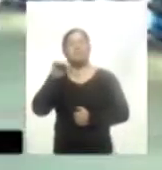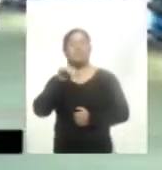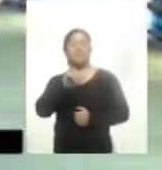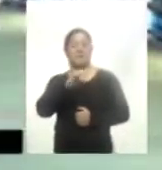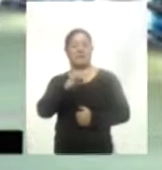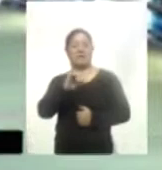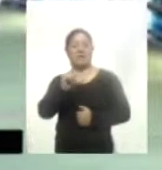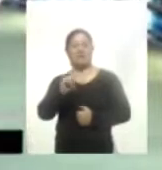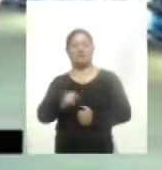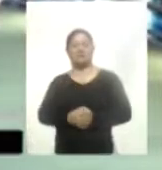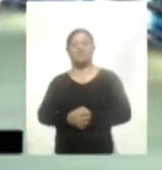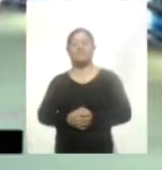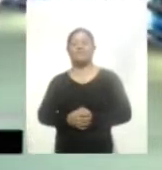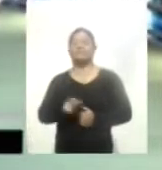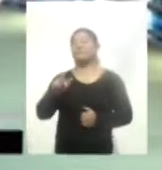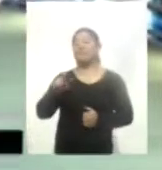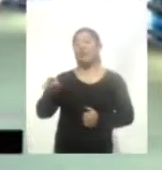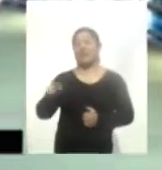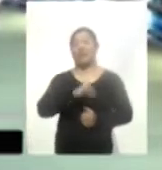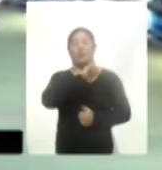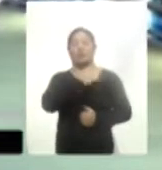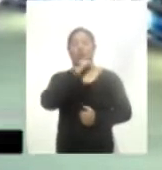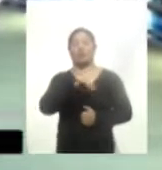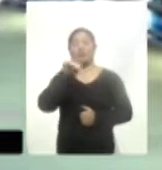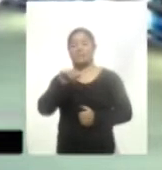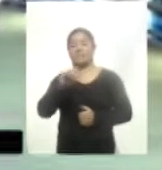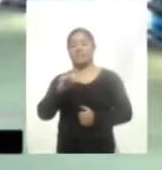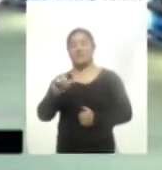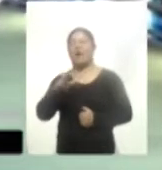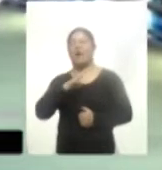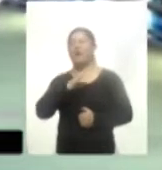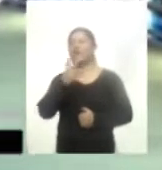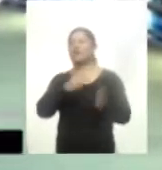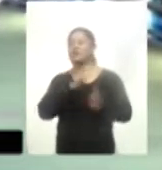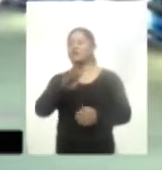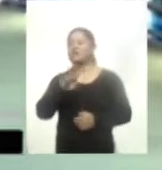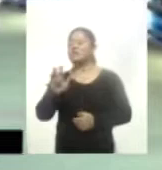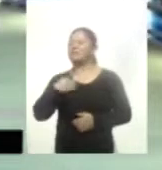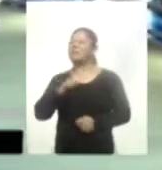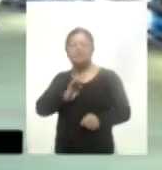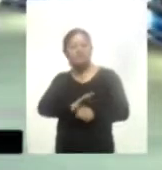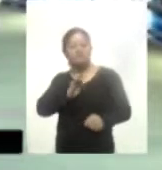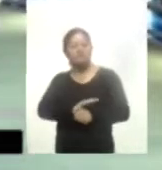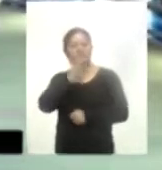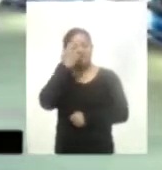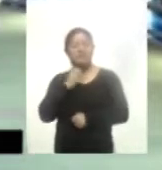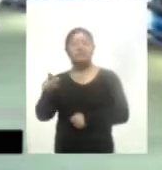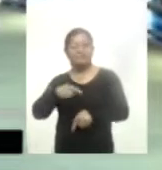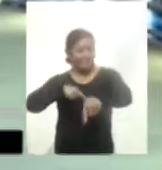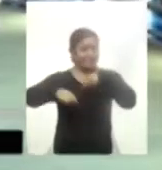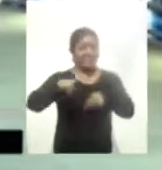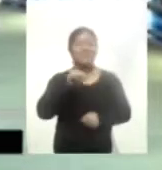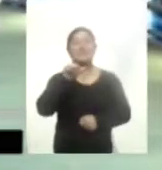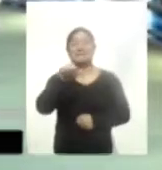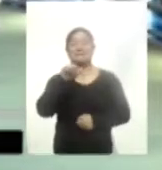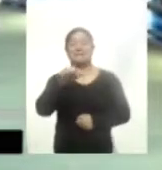Y su mejor temporada de Jota Jota Macías fue en el 2019 cuando defendía la playera de León donde pudo anotar 16